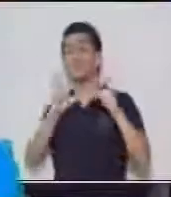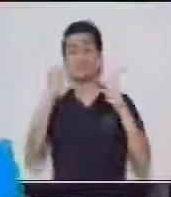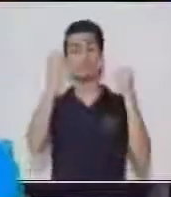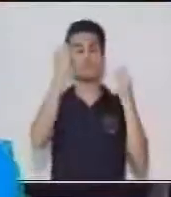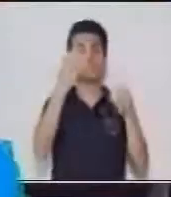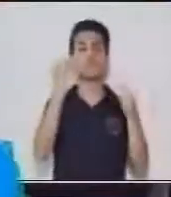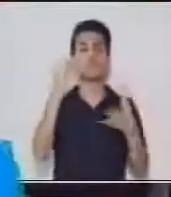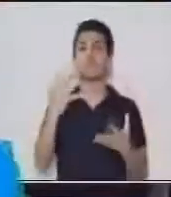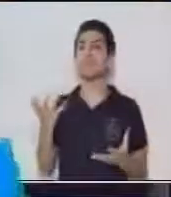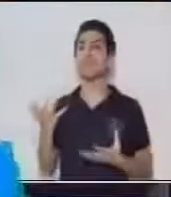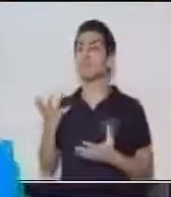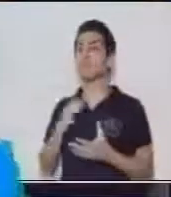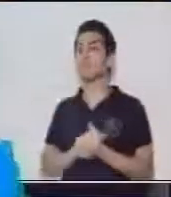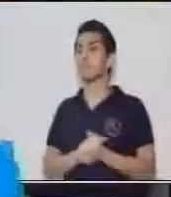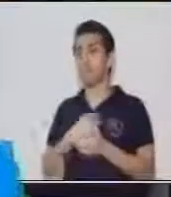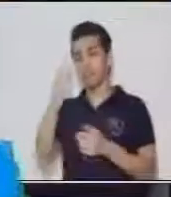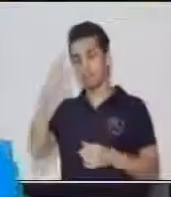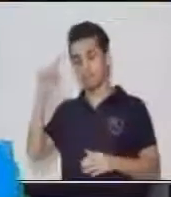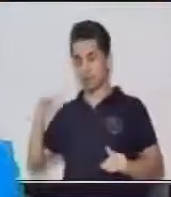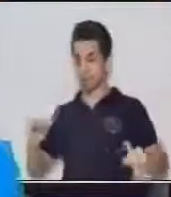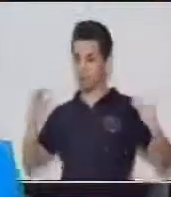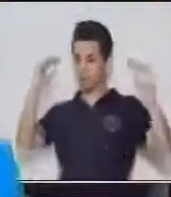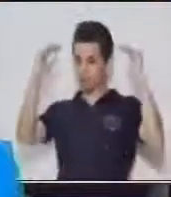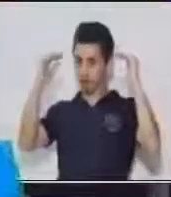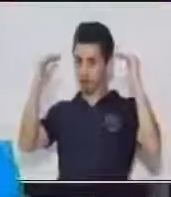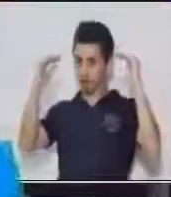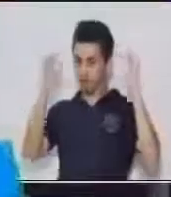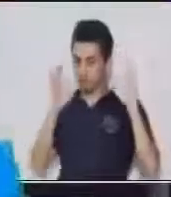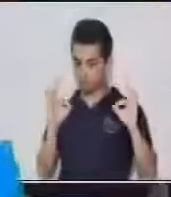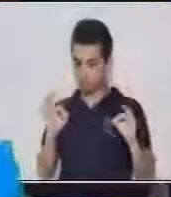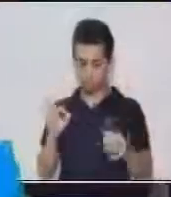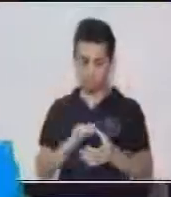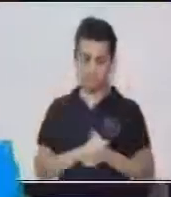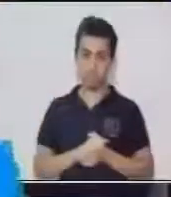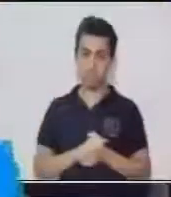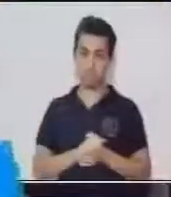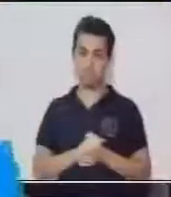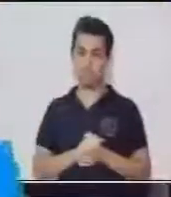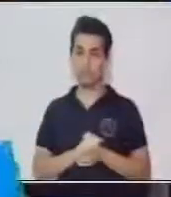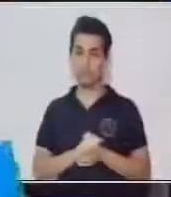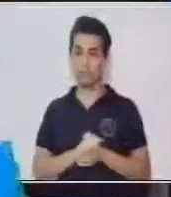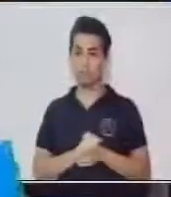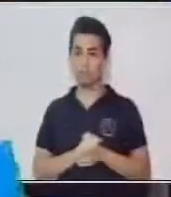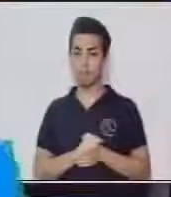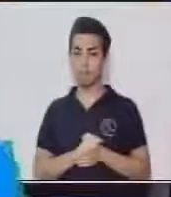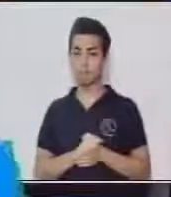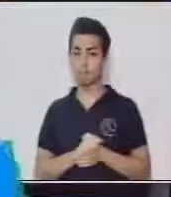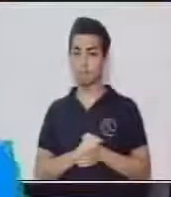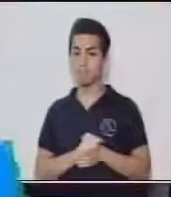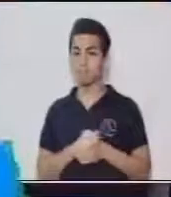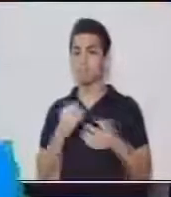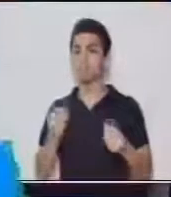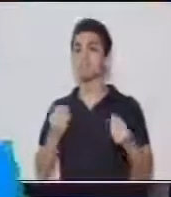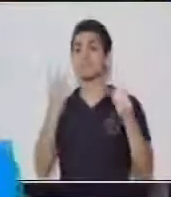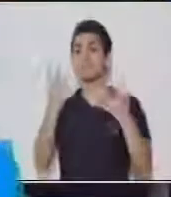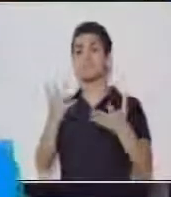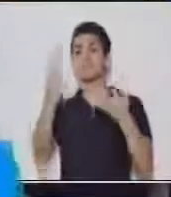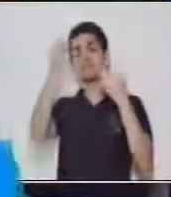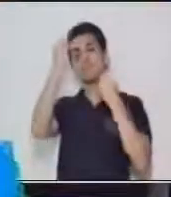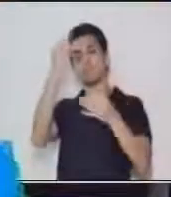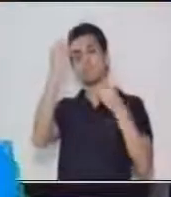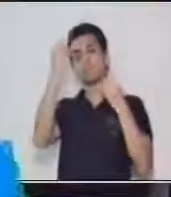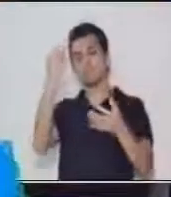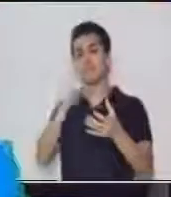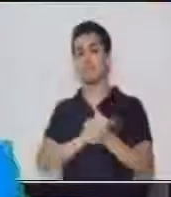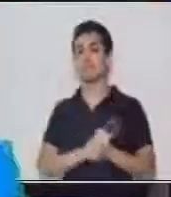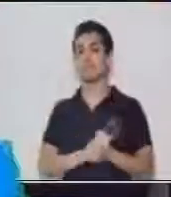el trabajo del profesional periodístico, quiere decir que los profesionales dan esta información en el suceso